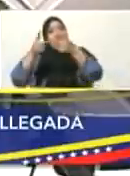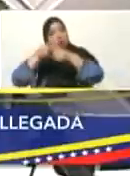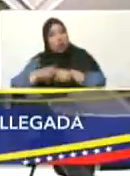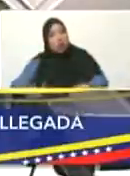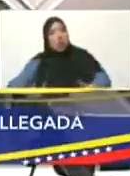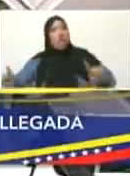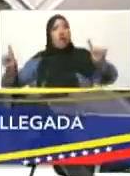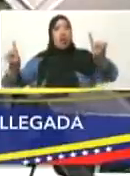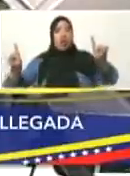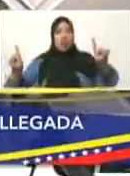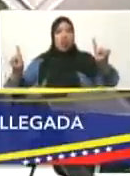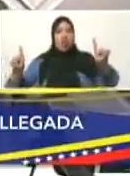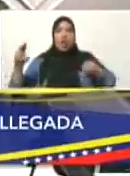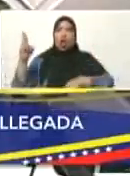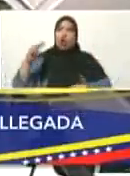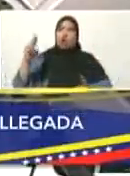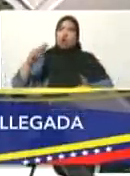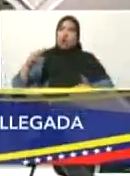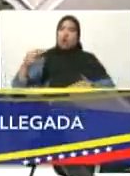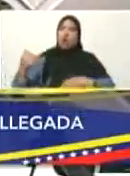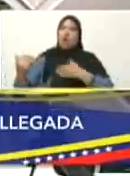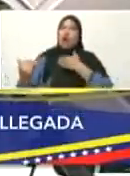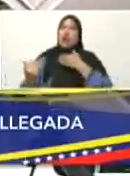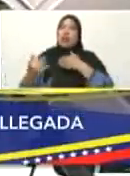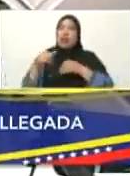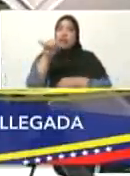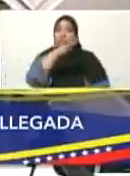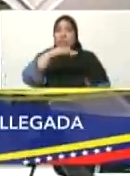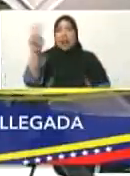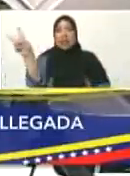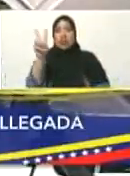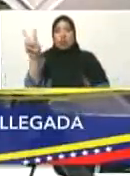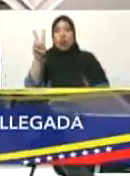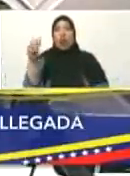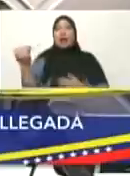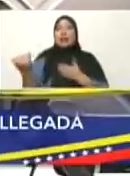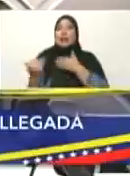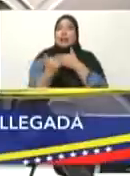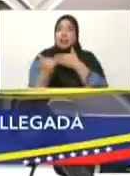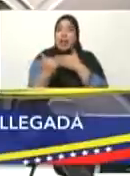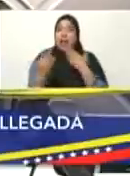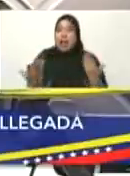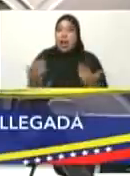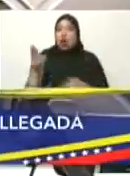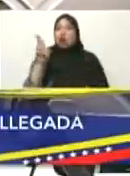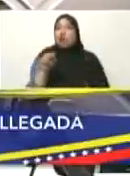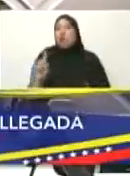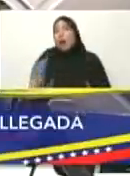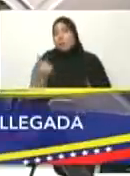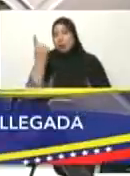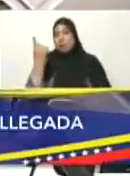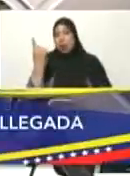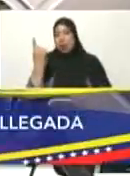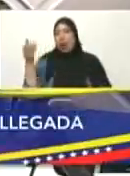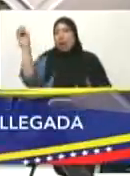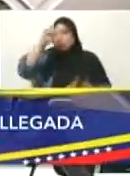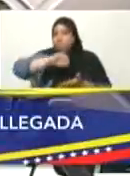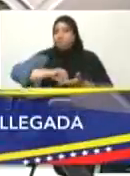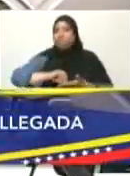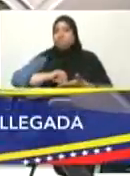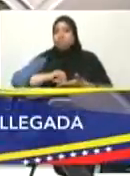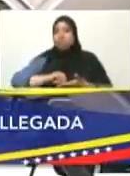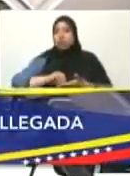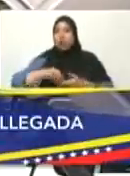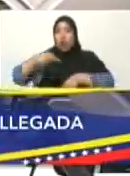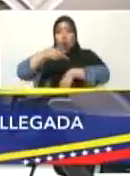no conocía un ciclón que golpeara territorio venezolano, nuestros mares. Cómo va a evolucionar las